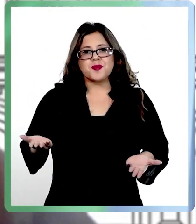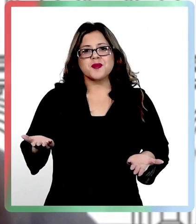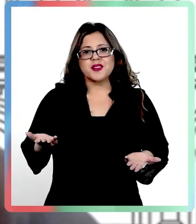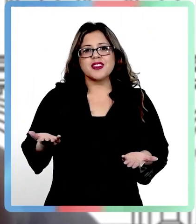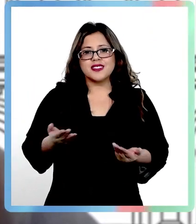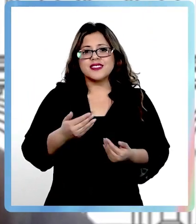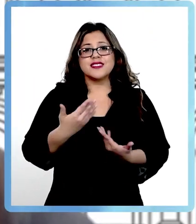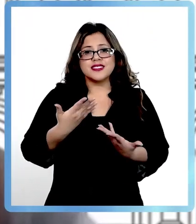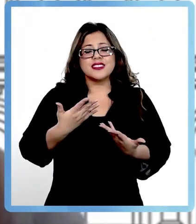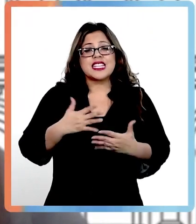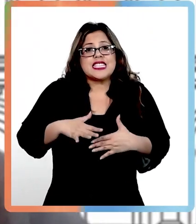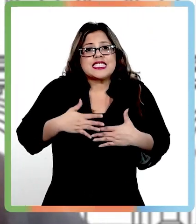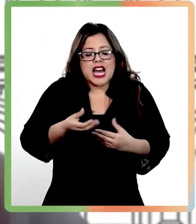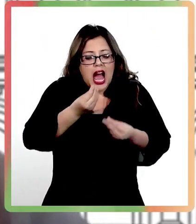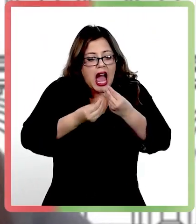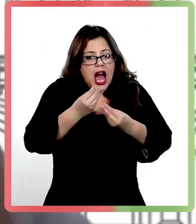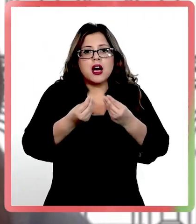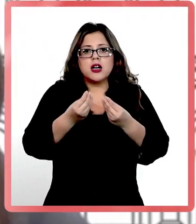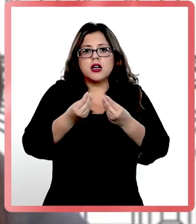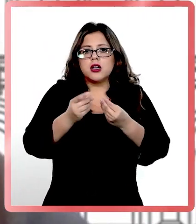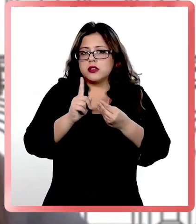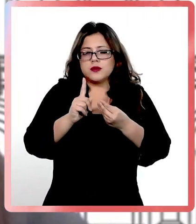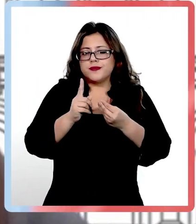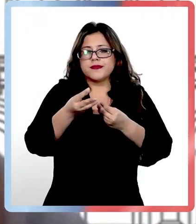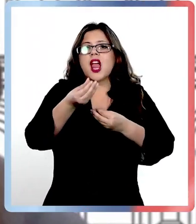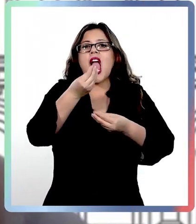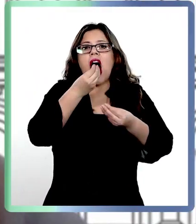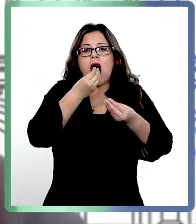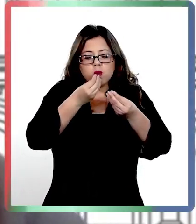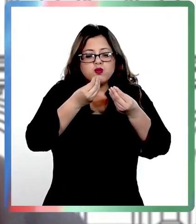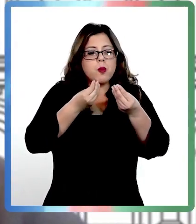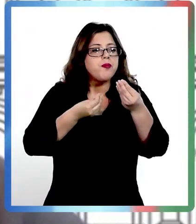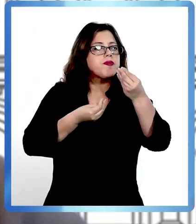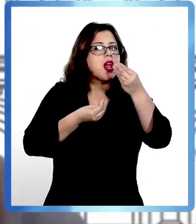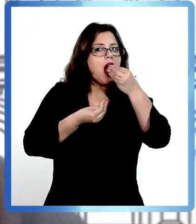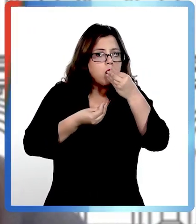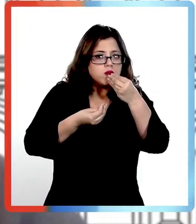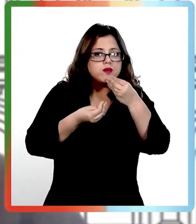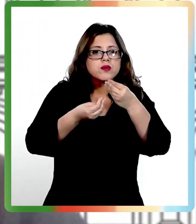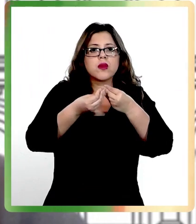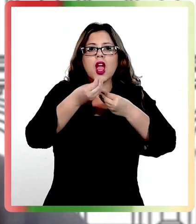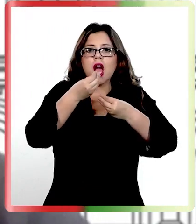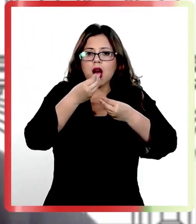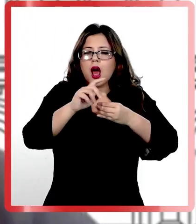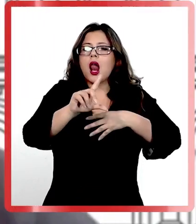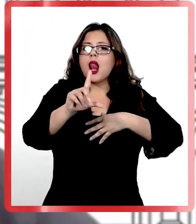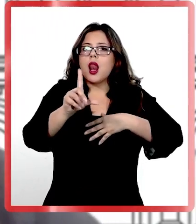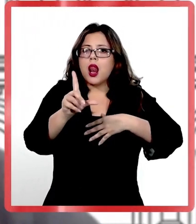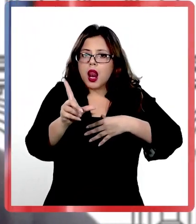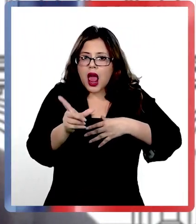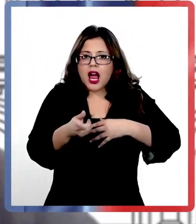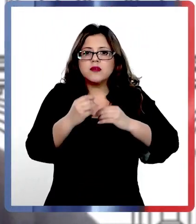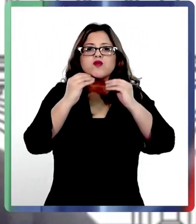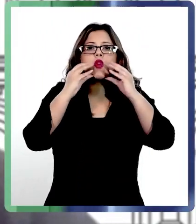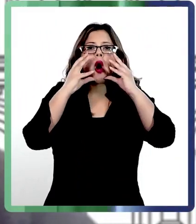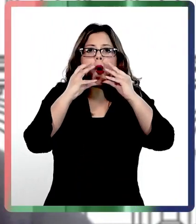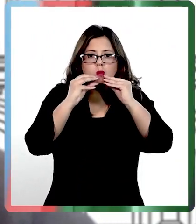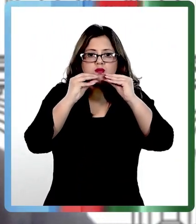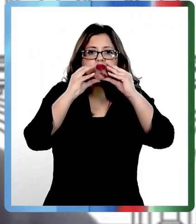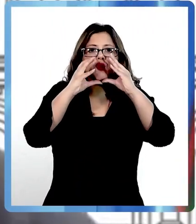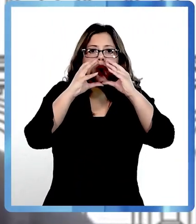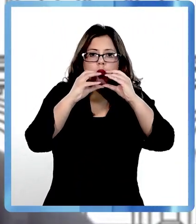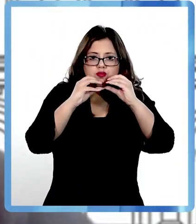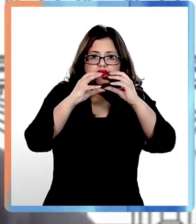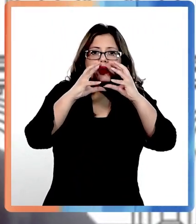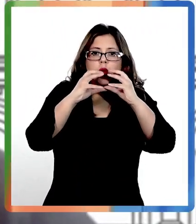ansias de comer y comer lento. Yo creo que también eso es una cosa bien importante, de comer lento, masticar,